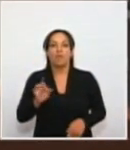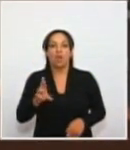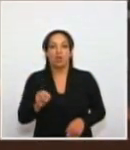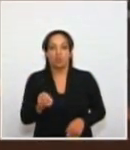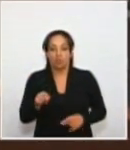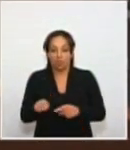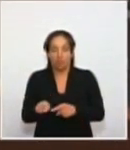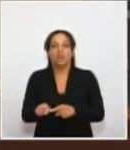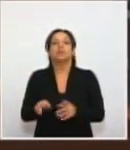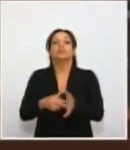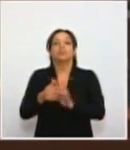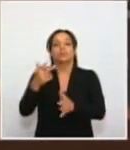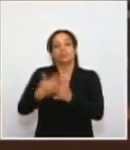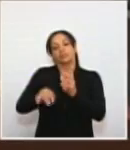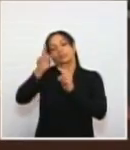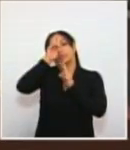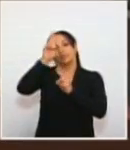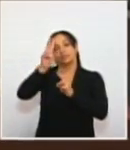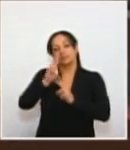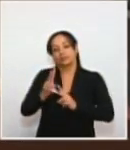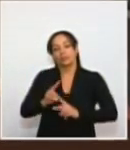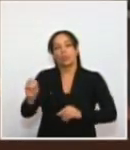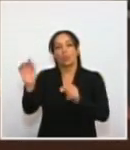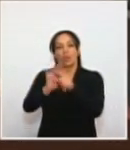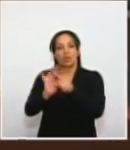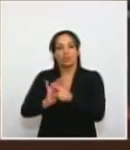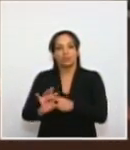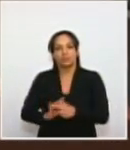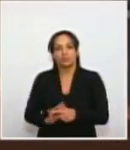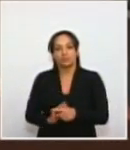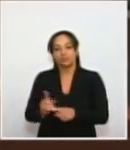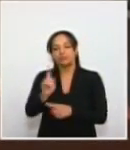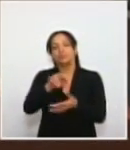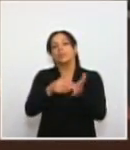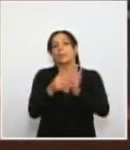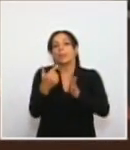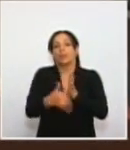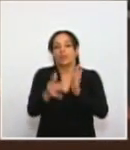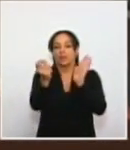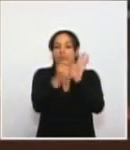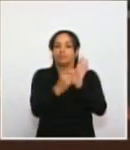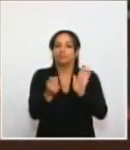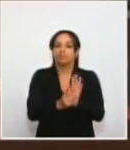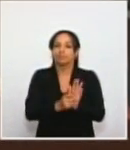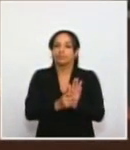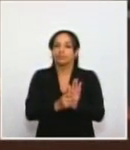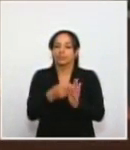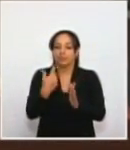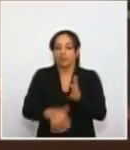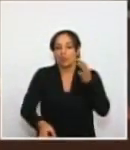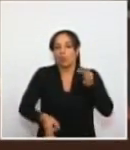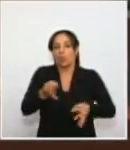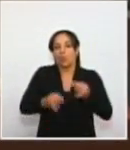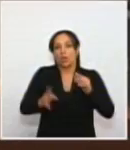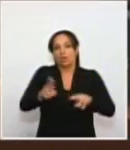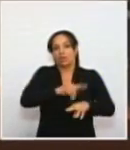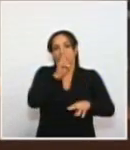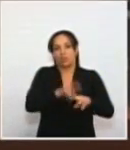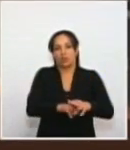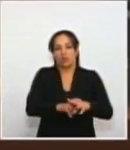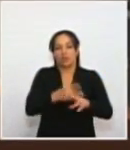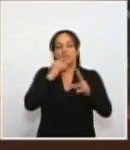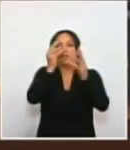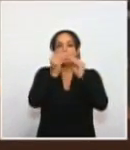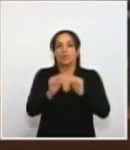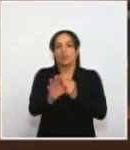dando cumplimiento o aplicación no es más que al principio del juez natural en sentido